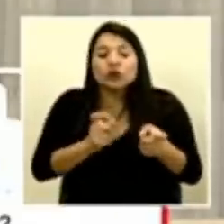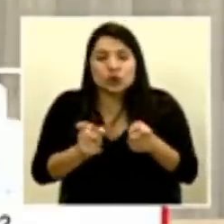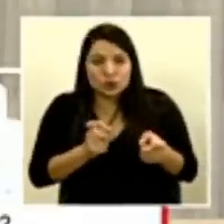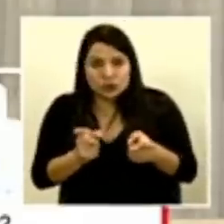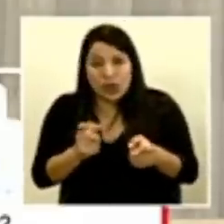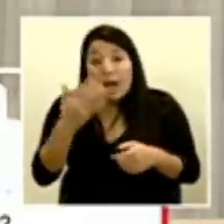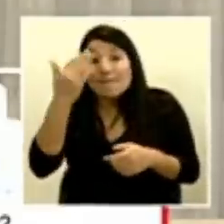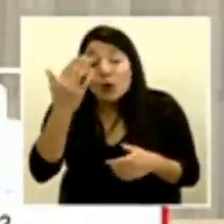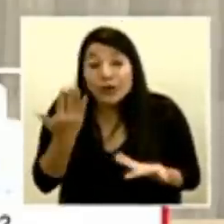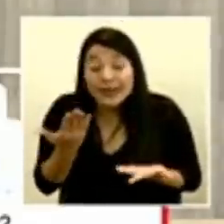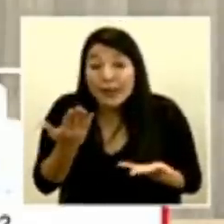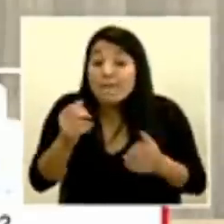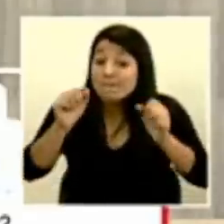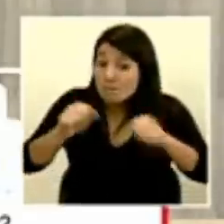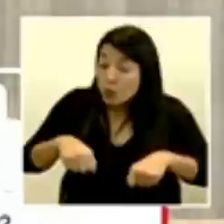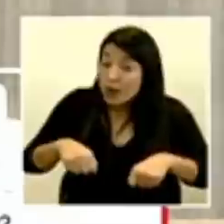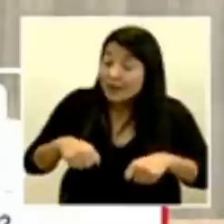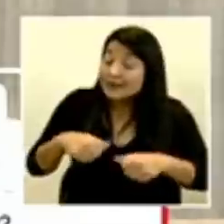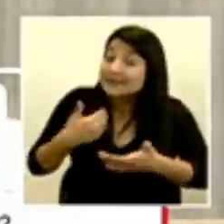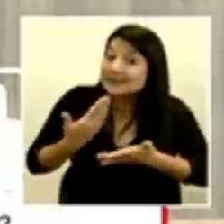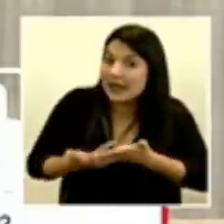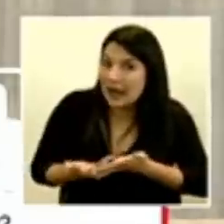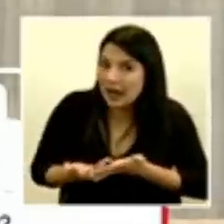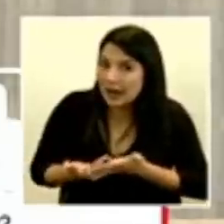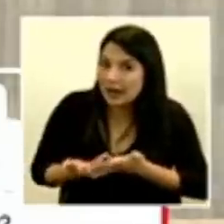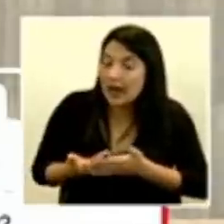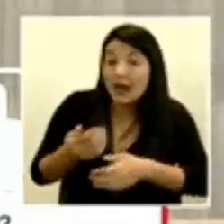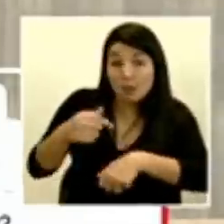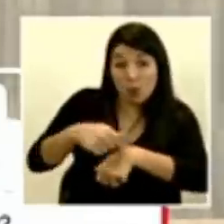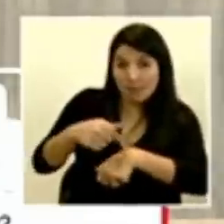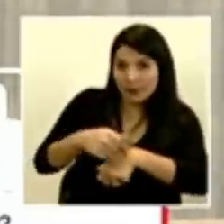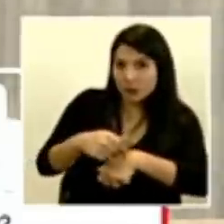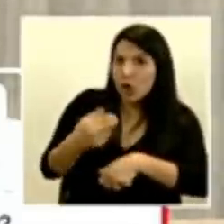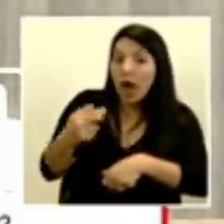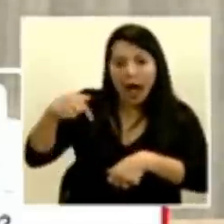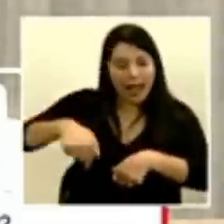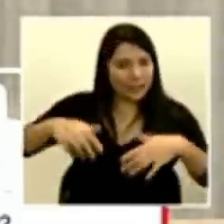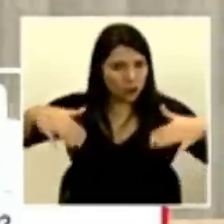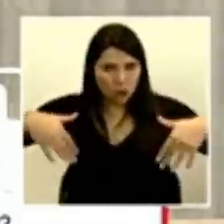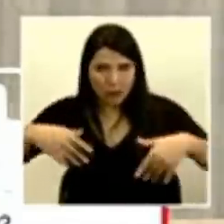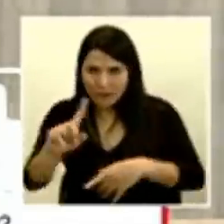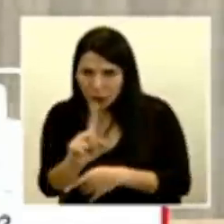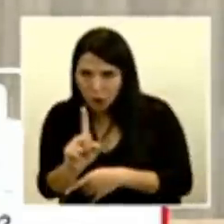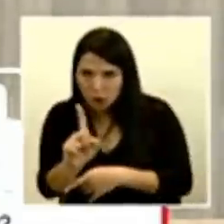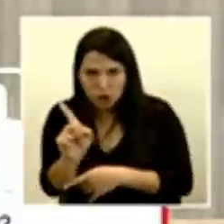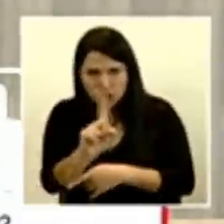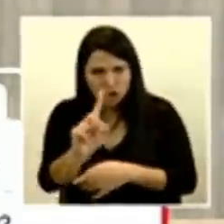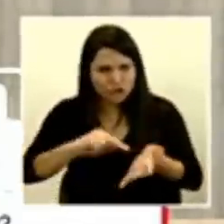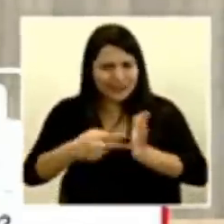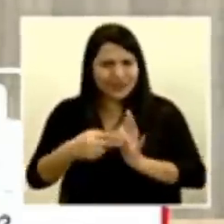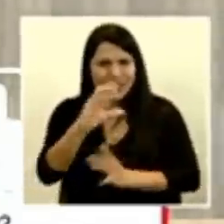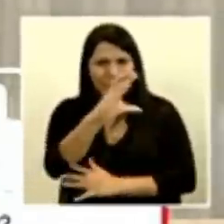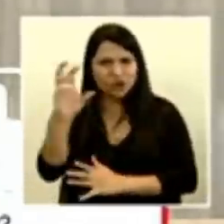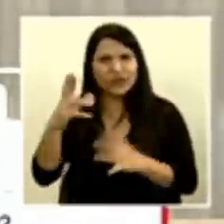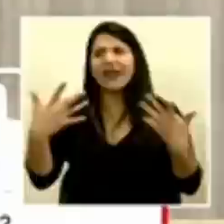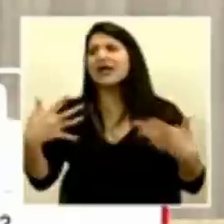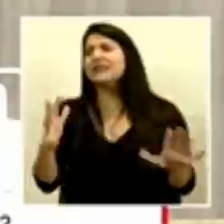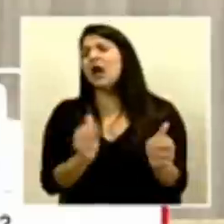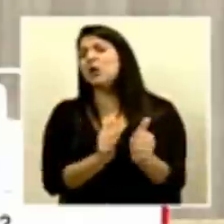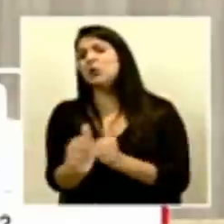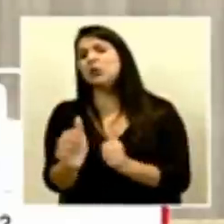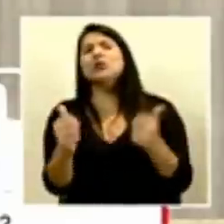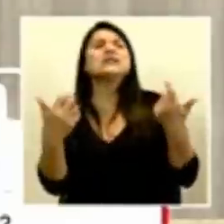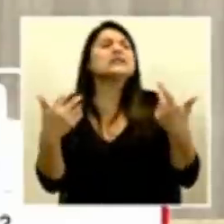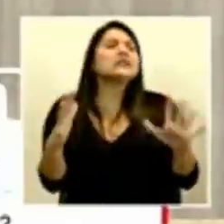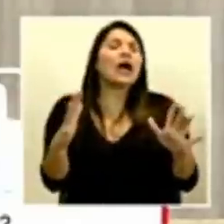en que la cantidad de casos es tanta y que ese escenario no lo hemos pasado. No es que ya superamos y podemos decir ya pasamos